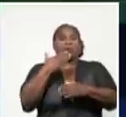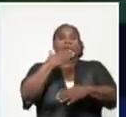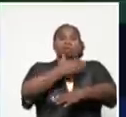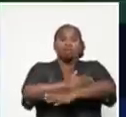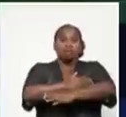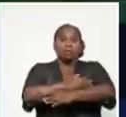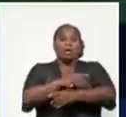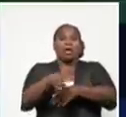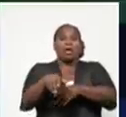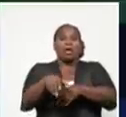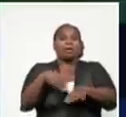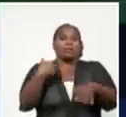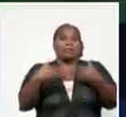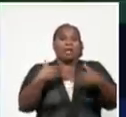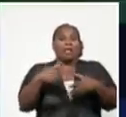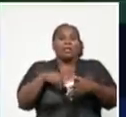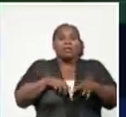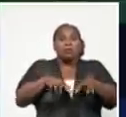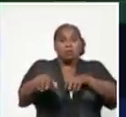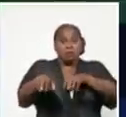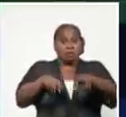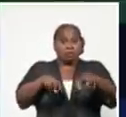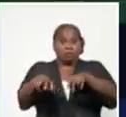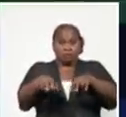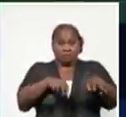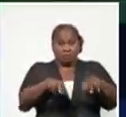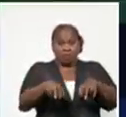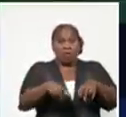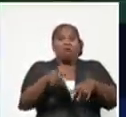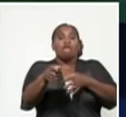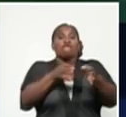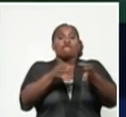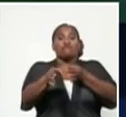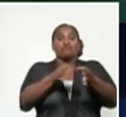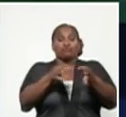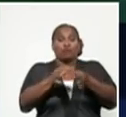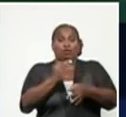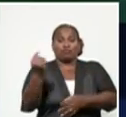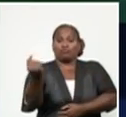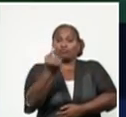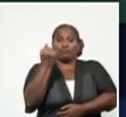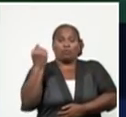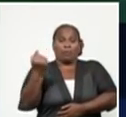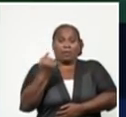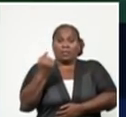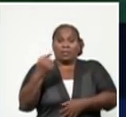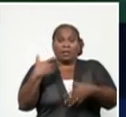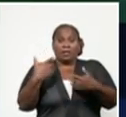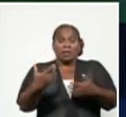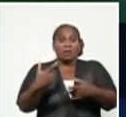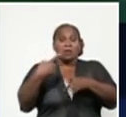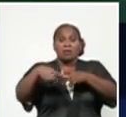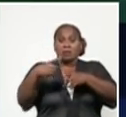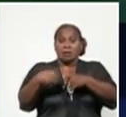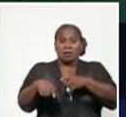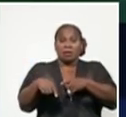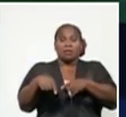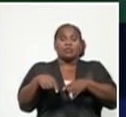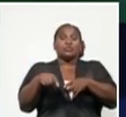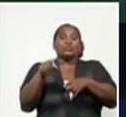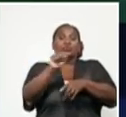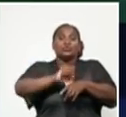movimiento de la población y dejar sólo funcionando aquellas actividades que de carácter social y productivo